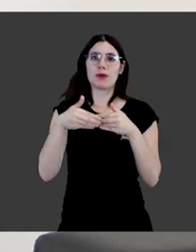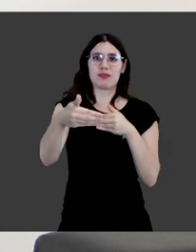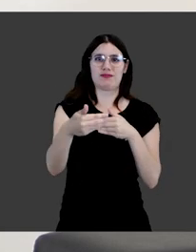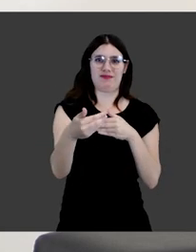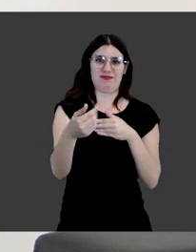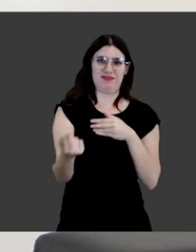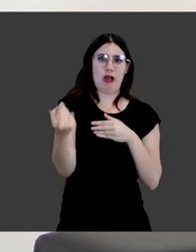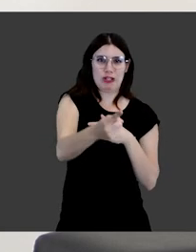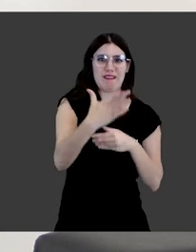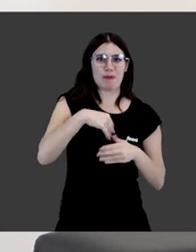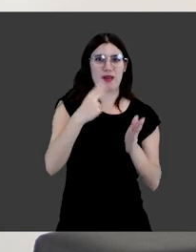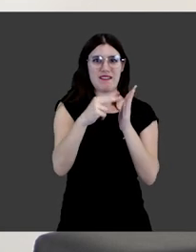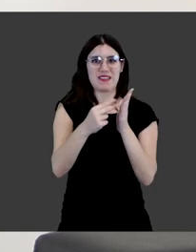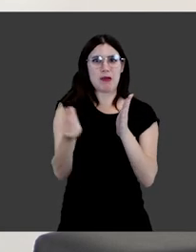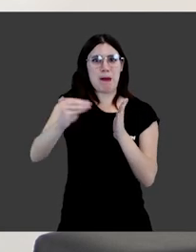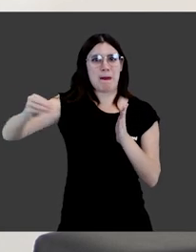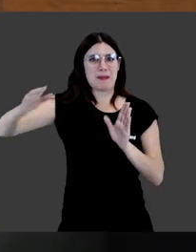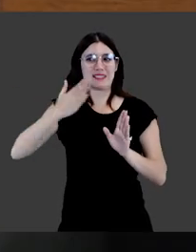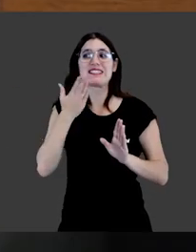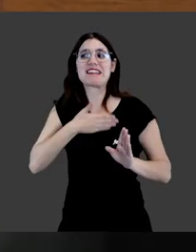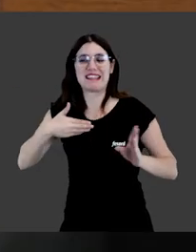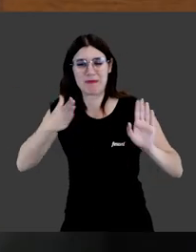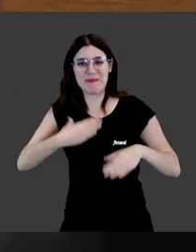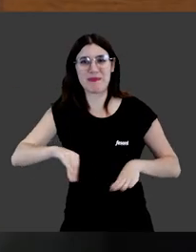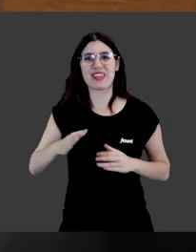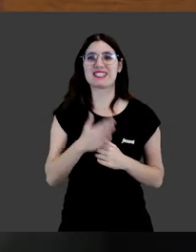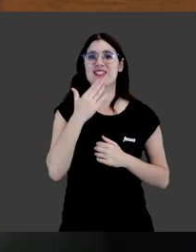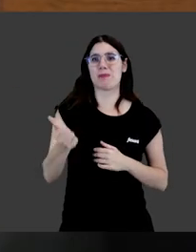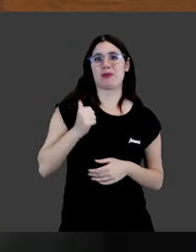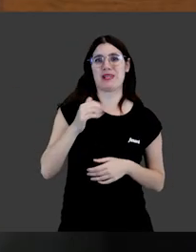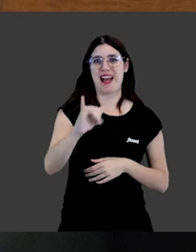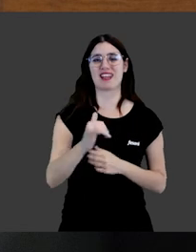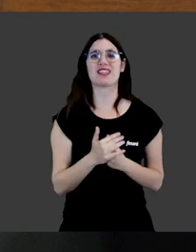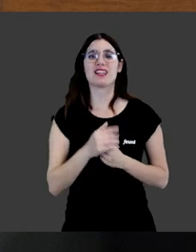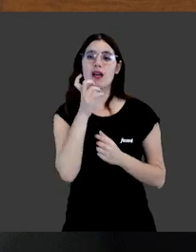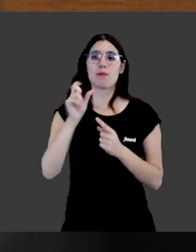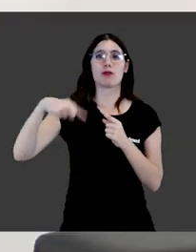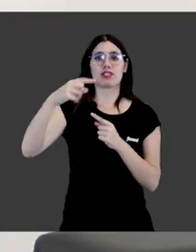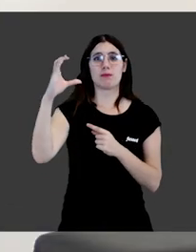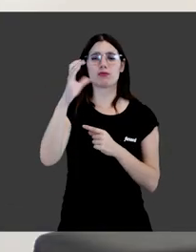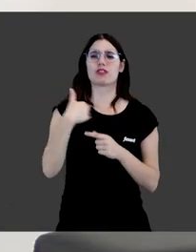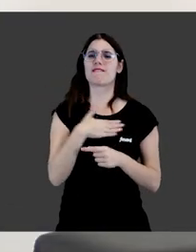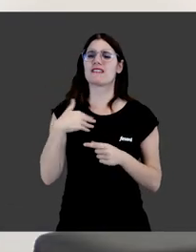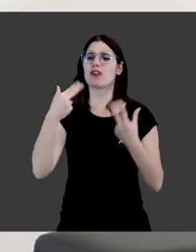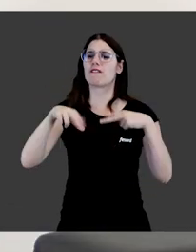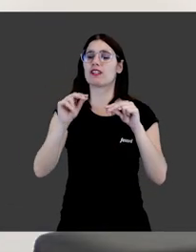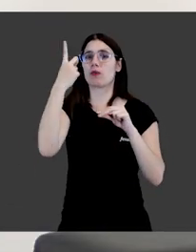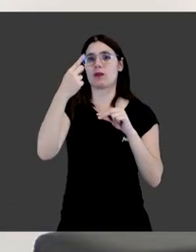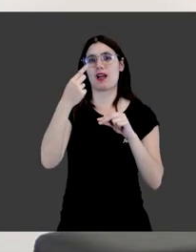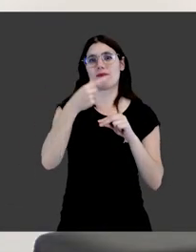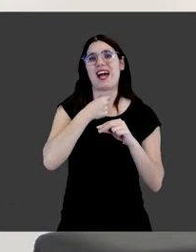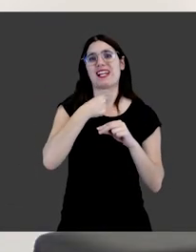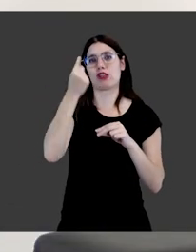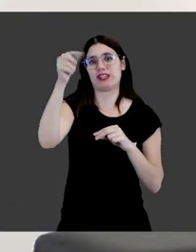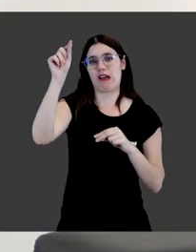seguro que nos dará para varios vídeos más si tenemos la oportunidad el próximo curso. Yo voy a acabar con